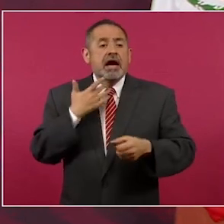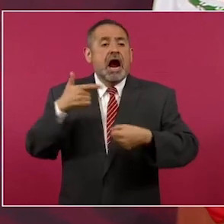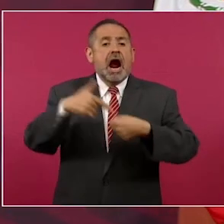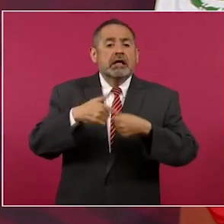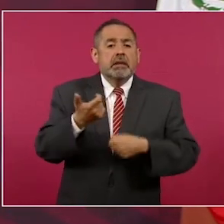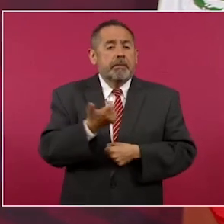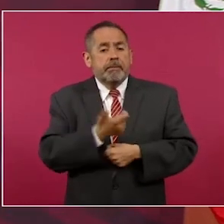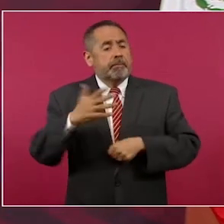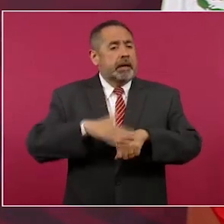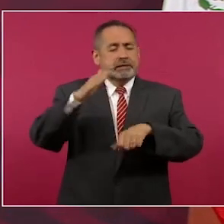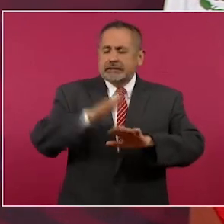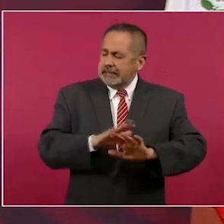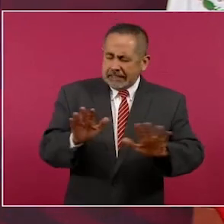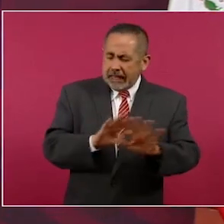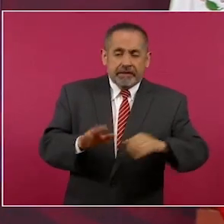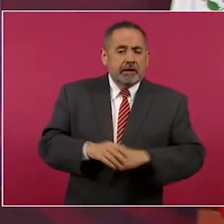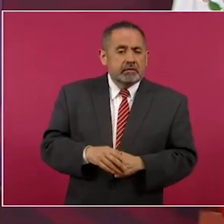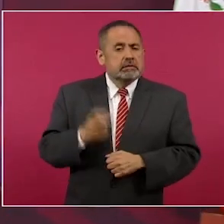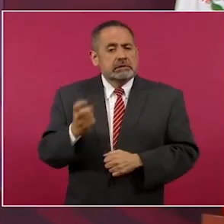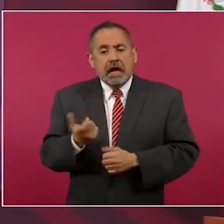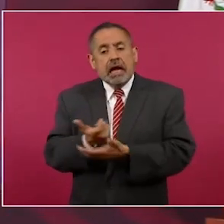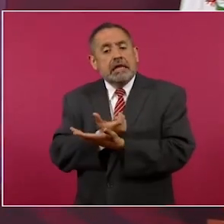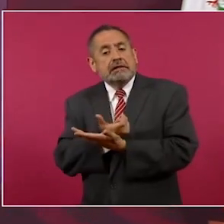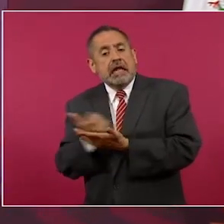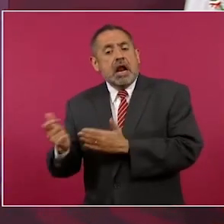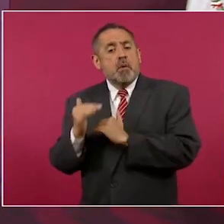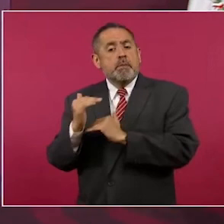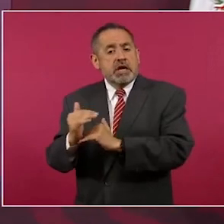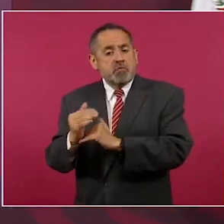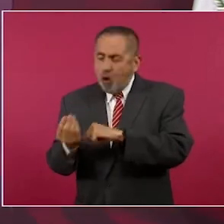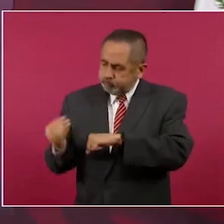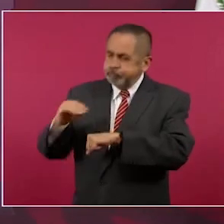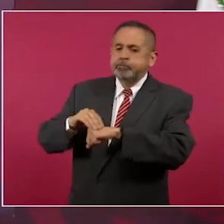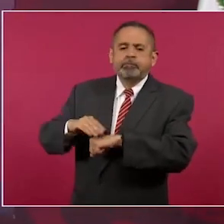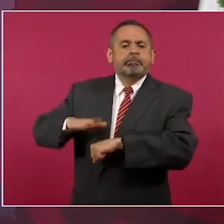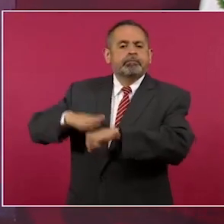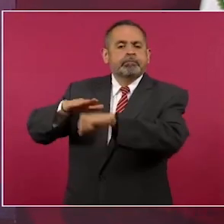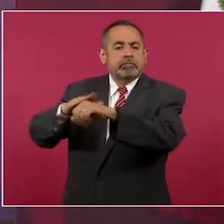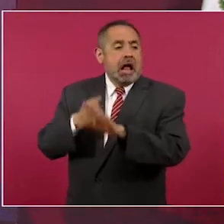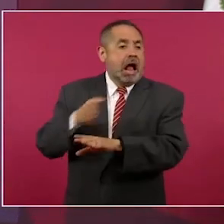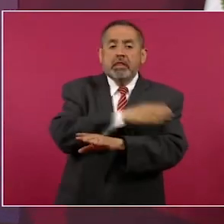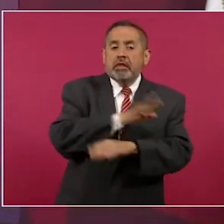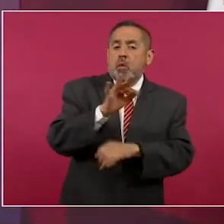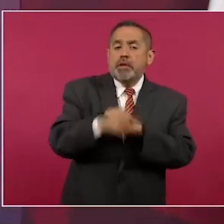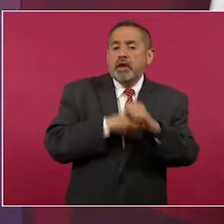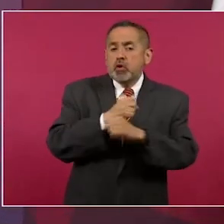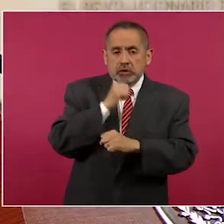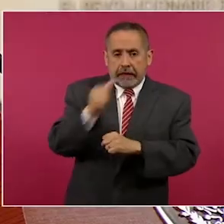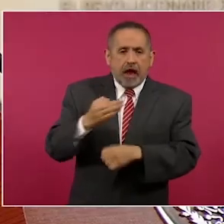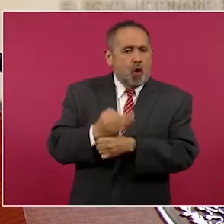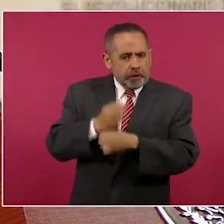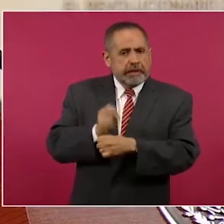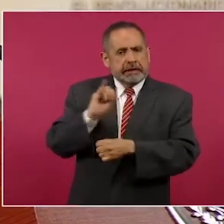se ha incrementado el salario mínimo como no se hacía en 40 años, por eso